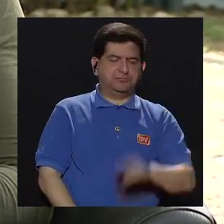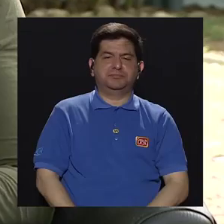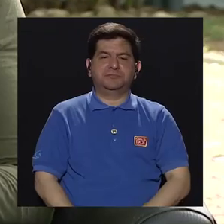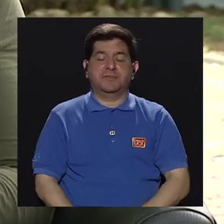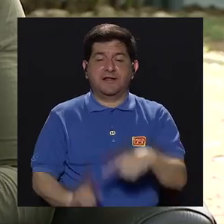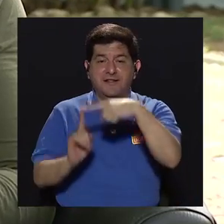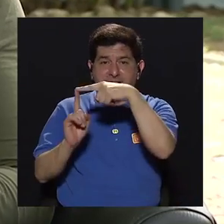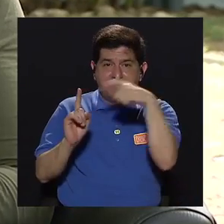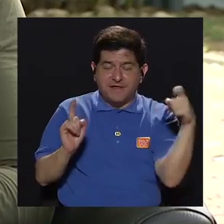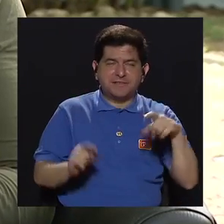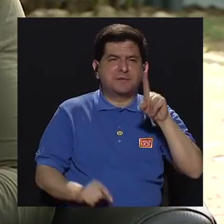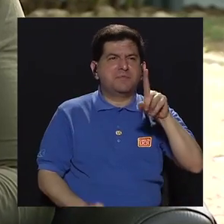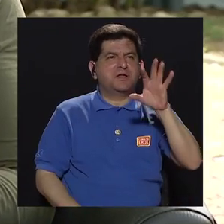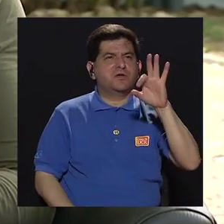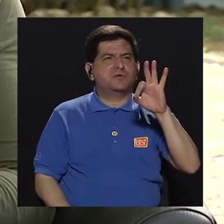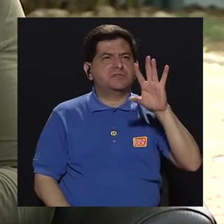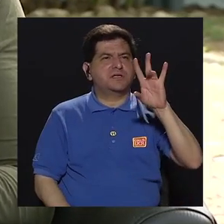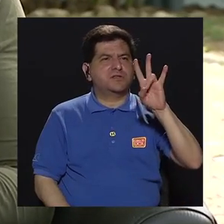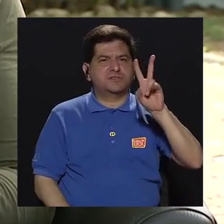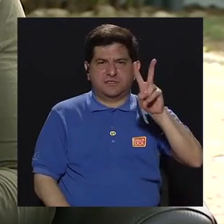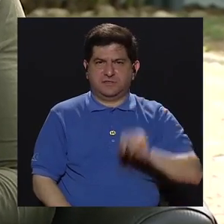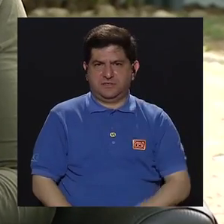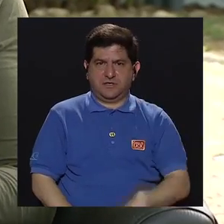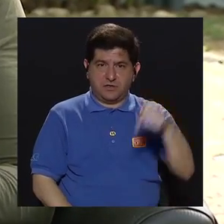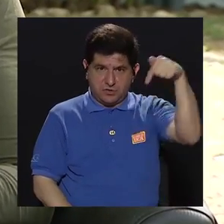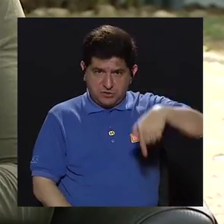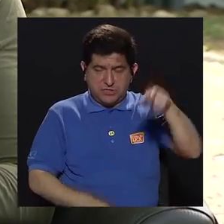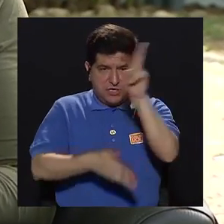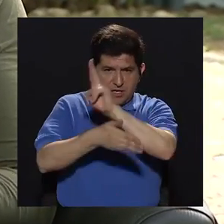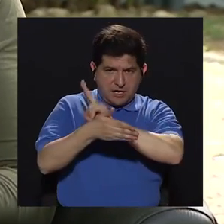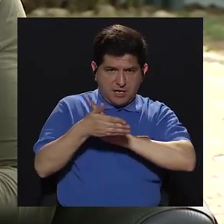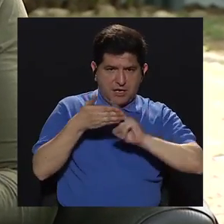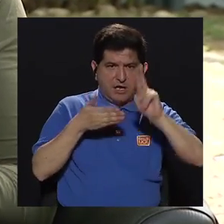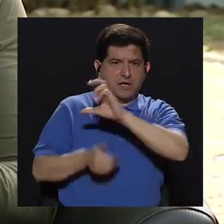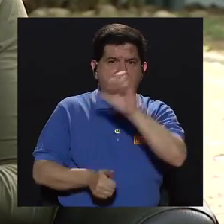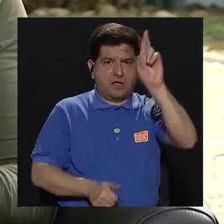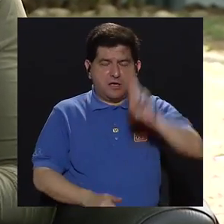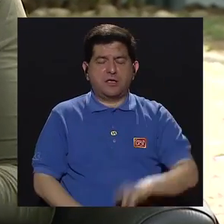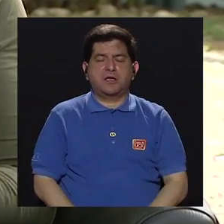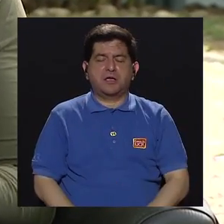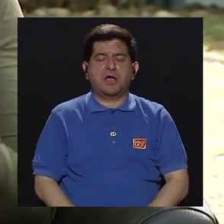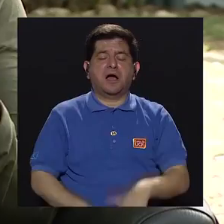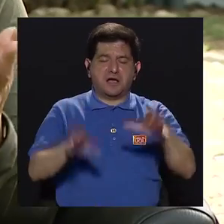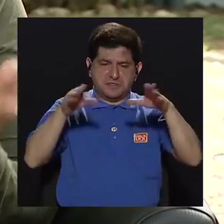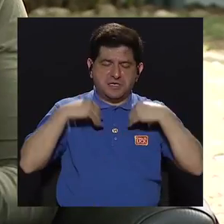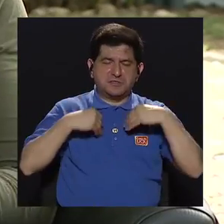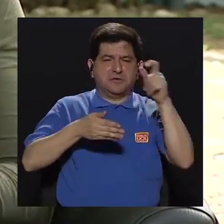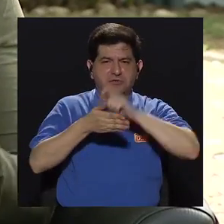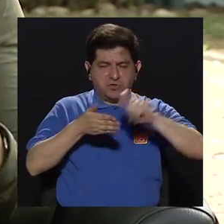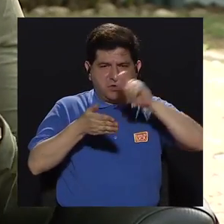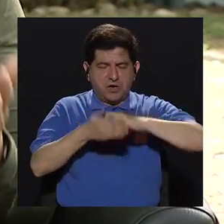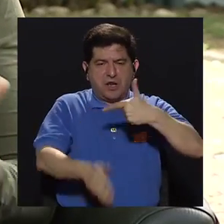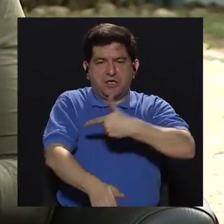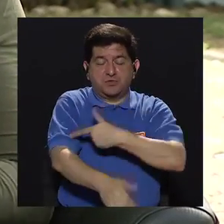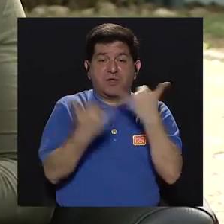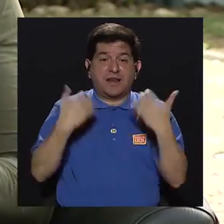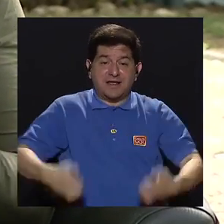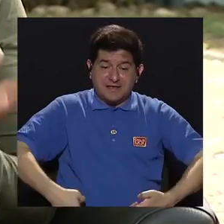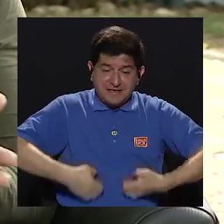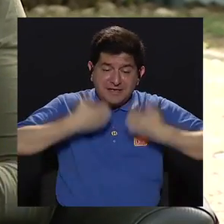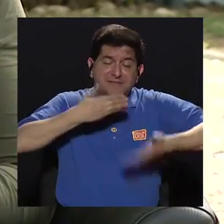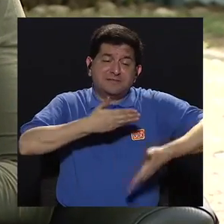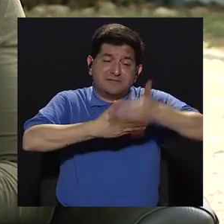a partir de 1972 aquí en la Universidad de Costa Rica fue aceptada la escuela de enfermería que ya existía